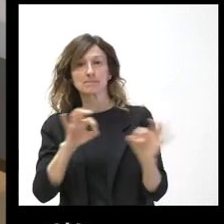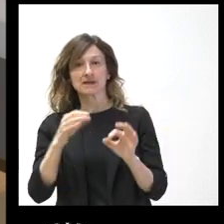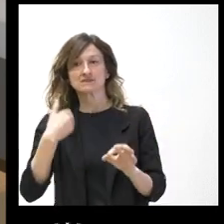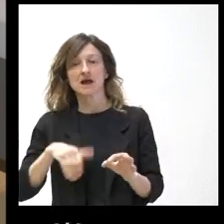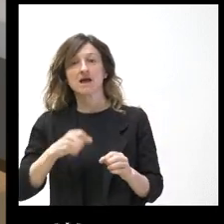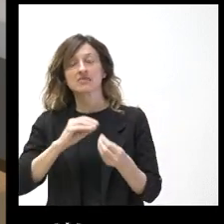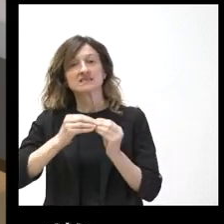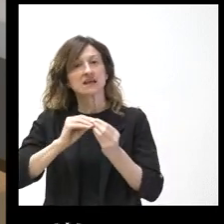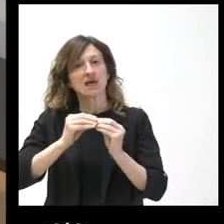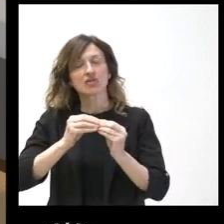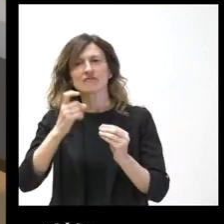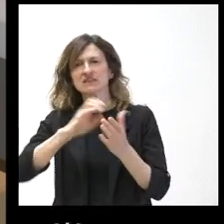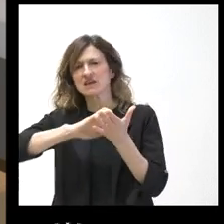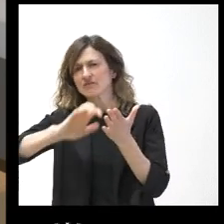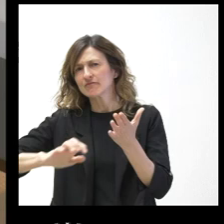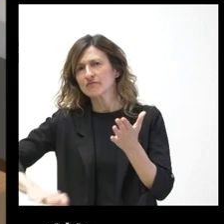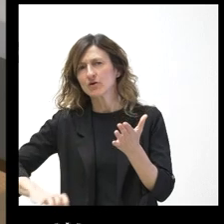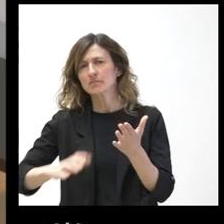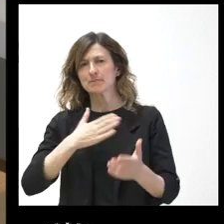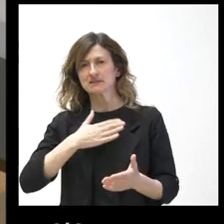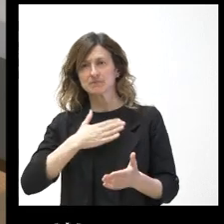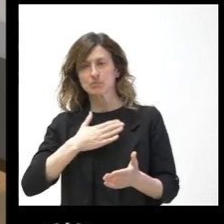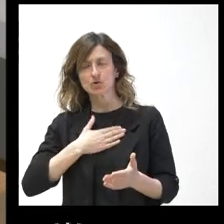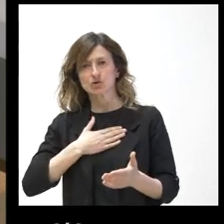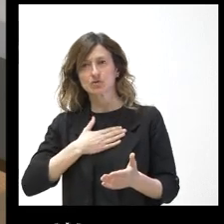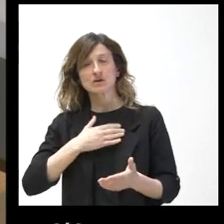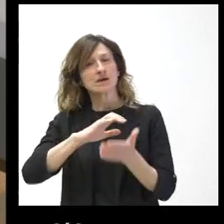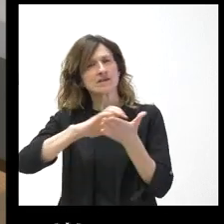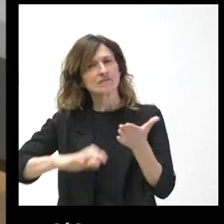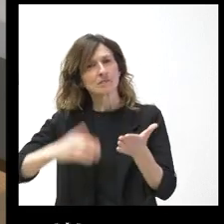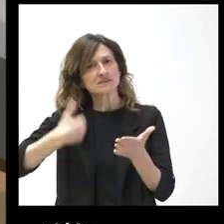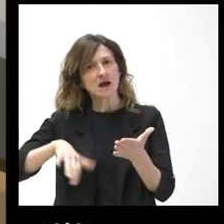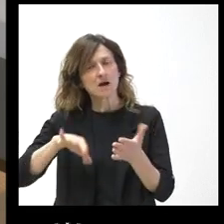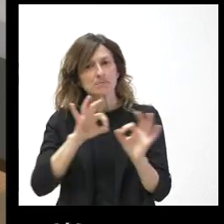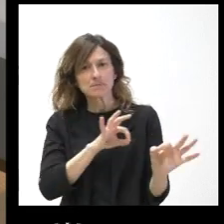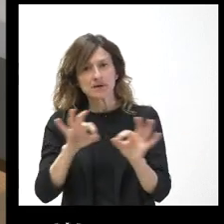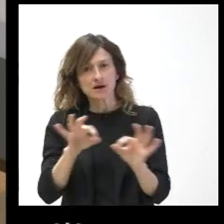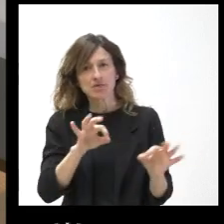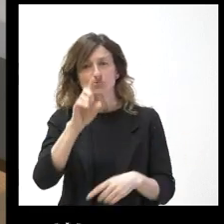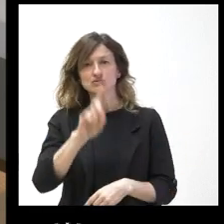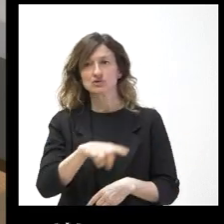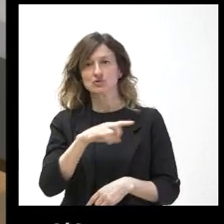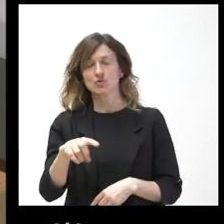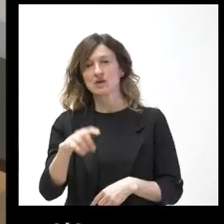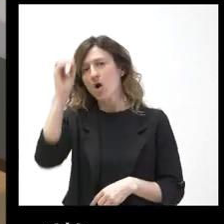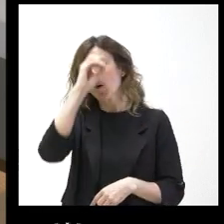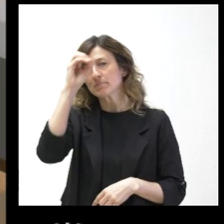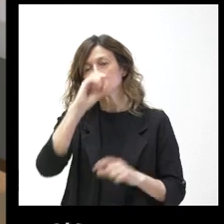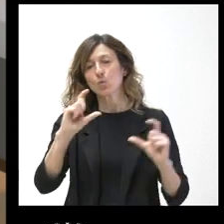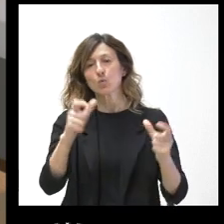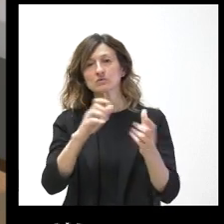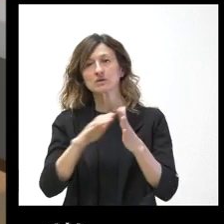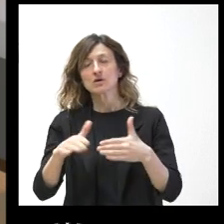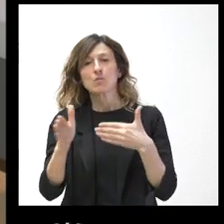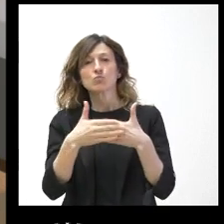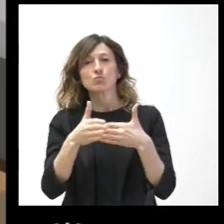pendiente de un informe final de patrimonio. No sé si ese informe está listo y cuál es la postura de la Junta para la ubicación de estas puertas,